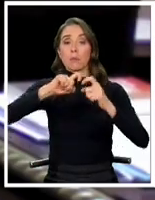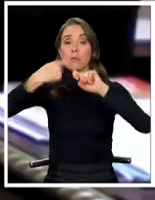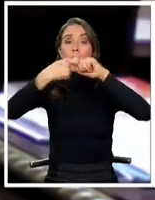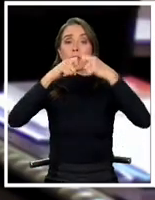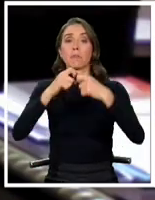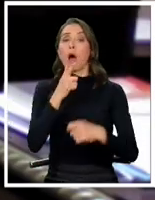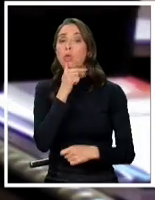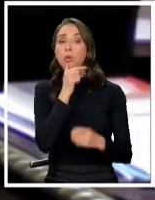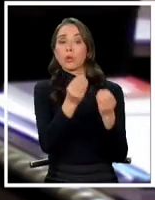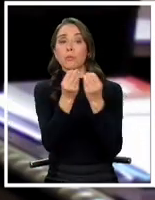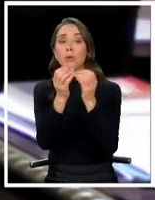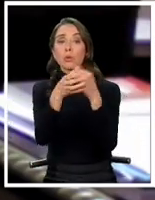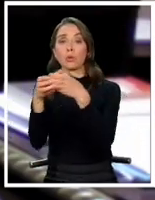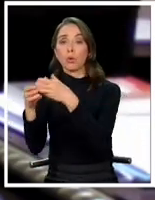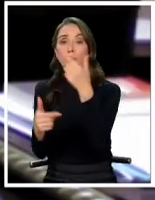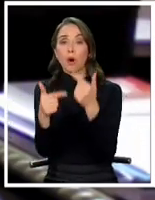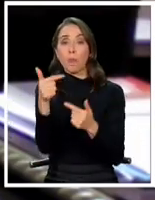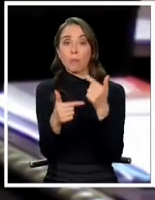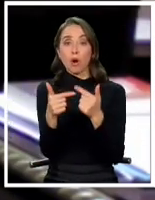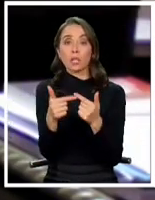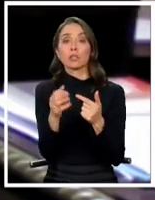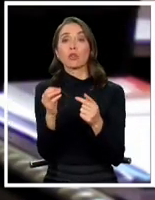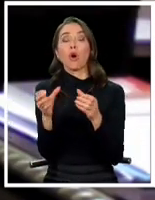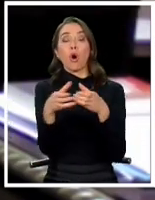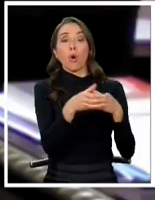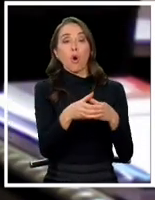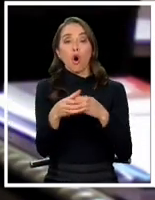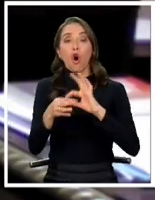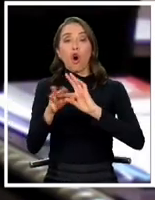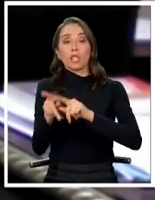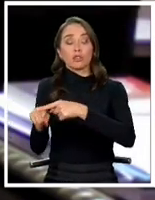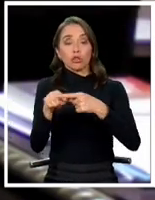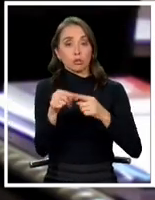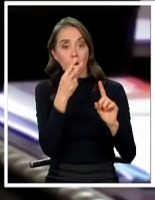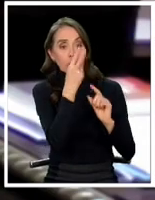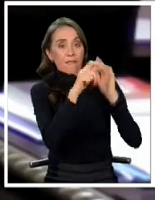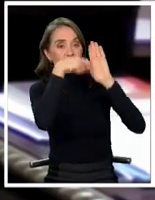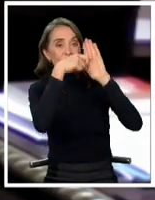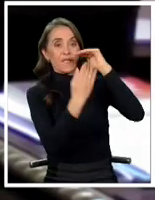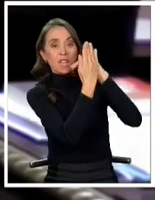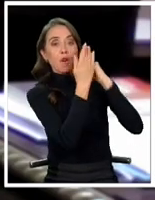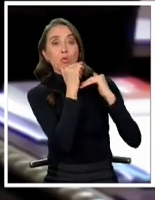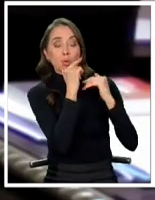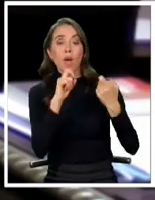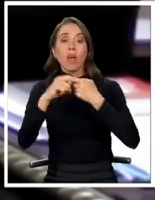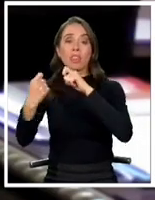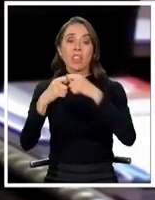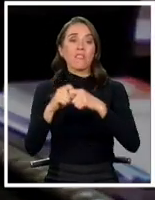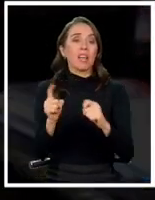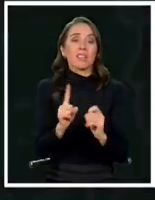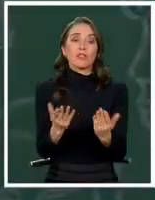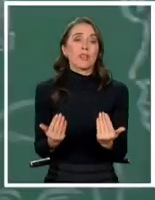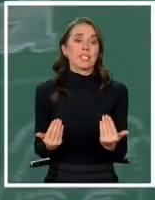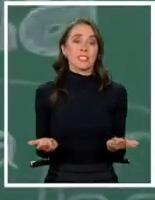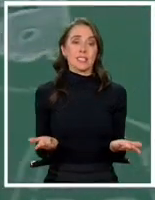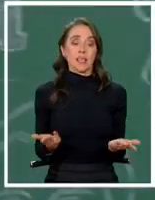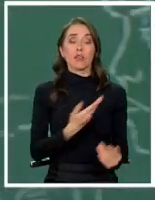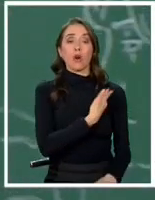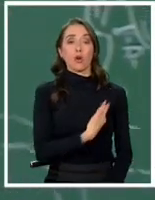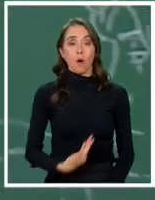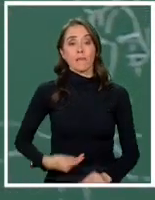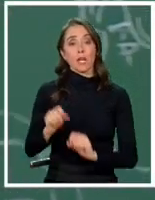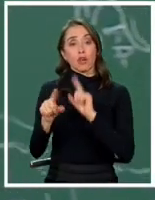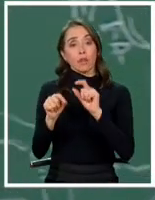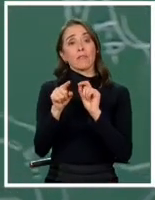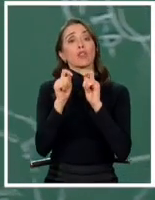una duda por muchos sectores políticos o sociales, eso efectivamente genera un debate que es innecesario. El gobierno